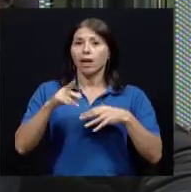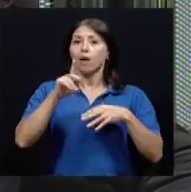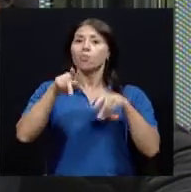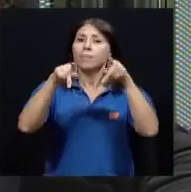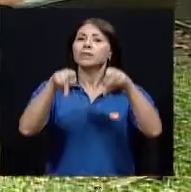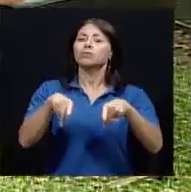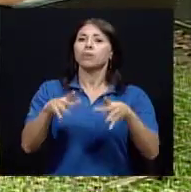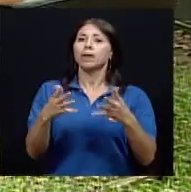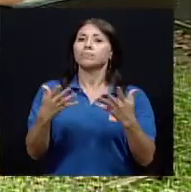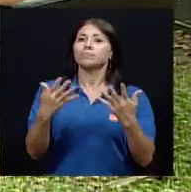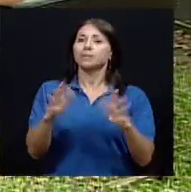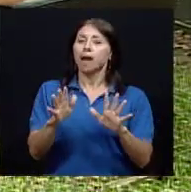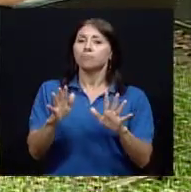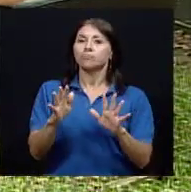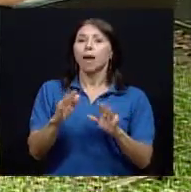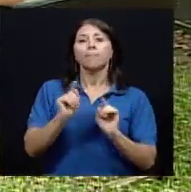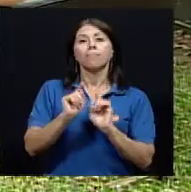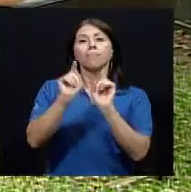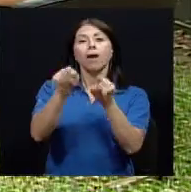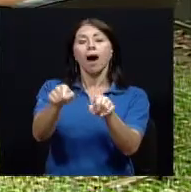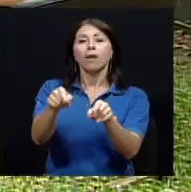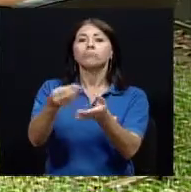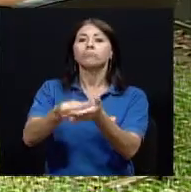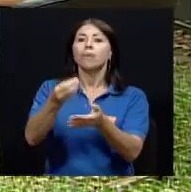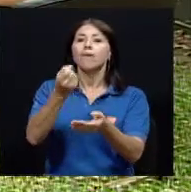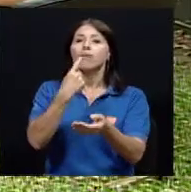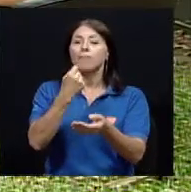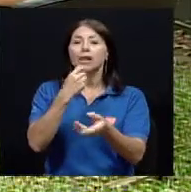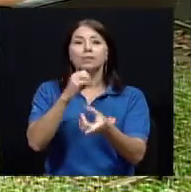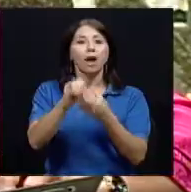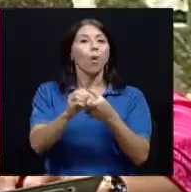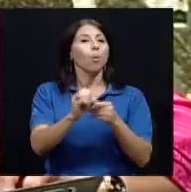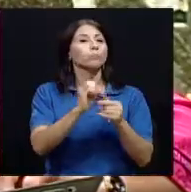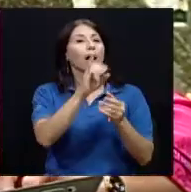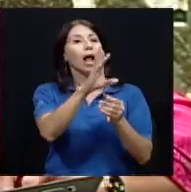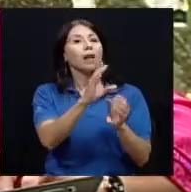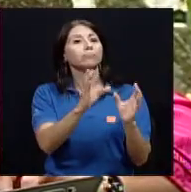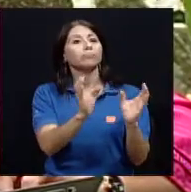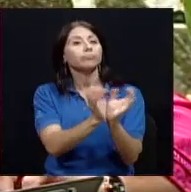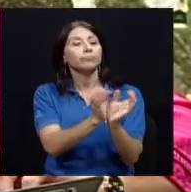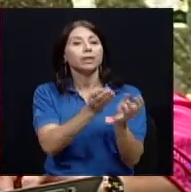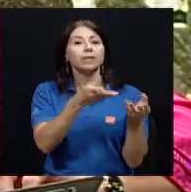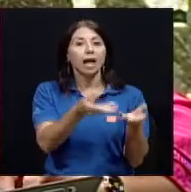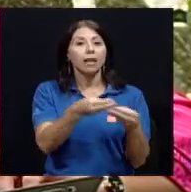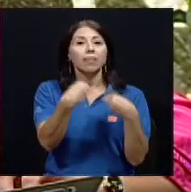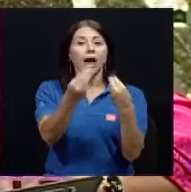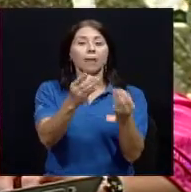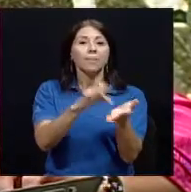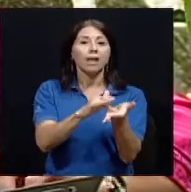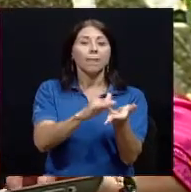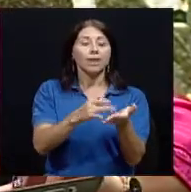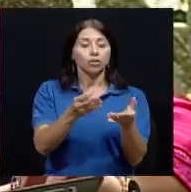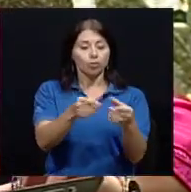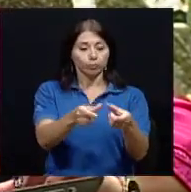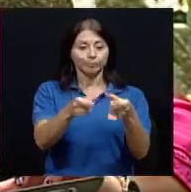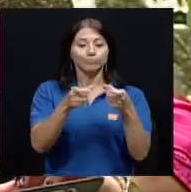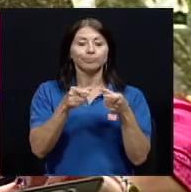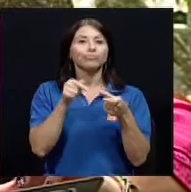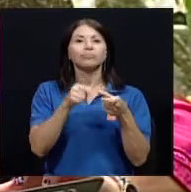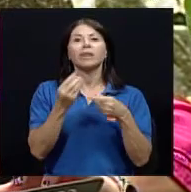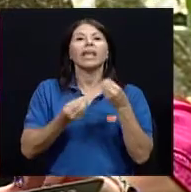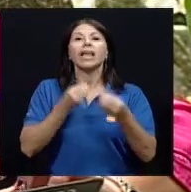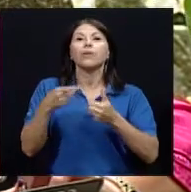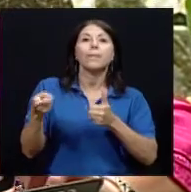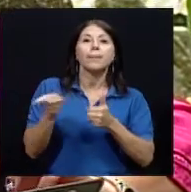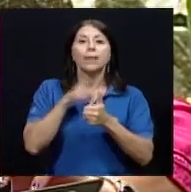a la casa. ¿Qué es lo que tiene que ver esa persona en ese primer momento? Lo primero por considerar es la información que viene en la